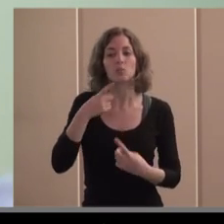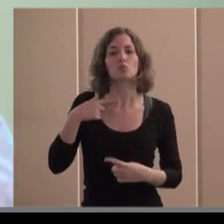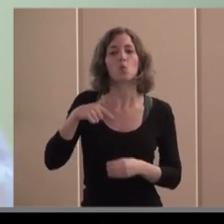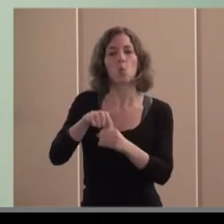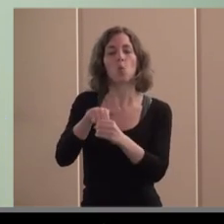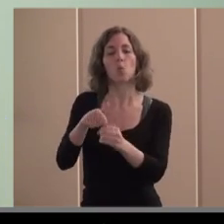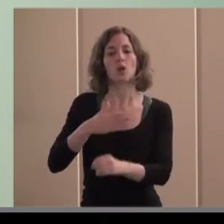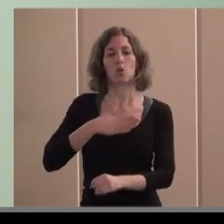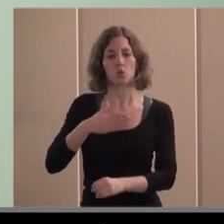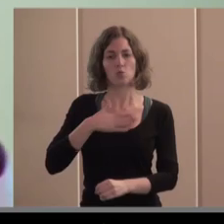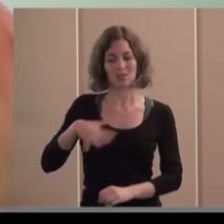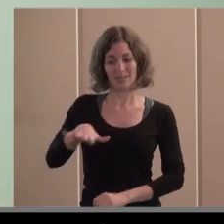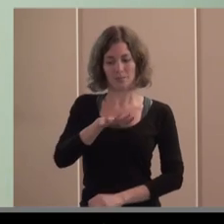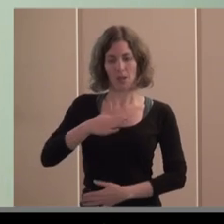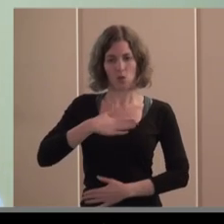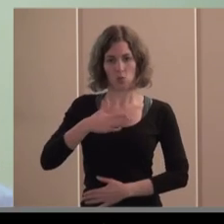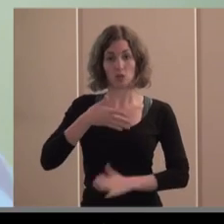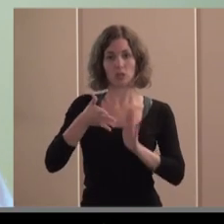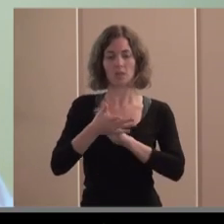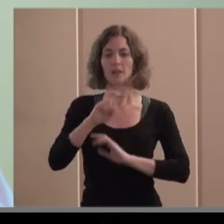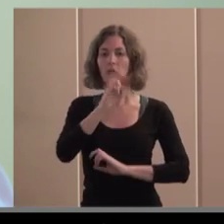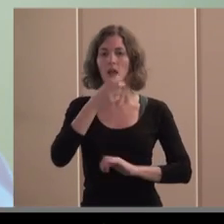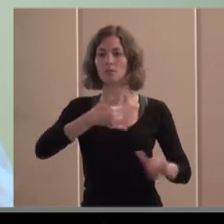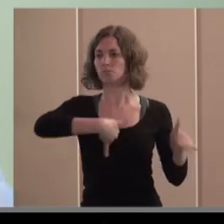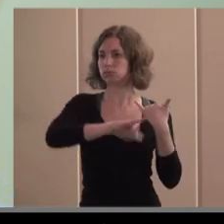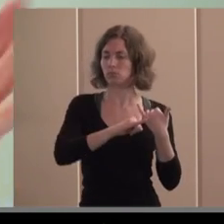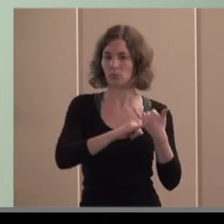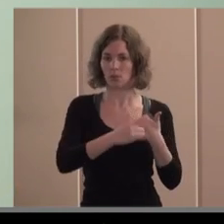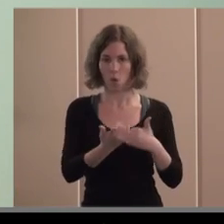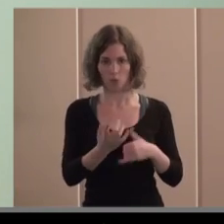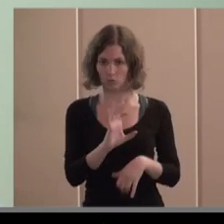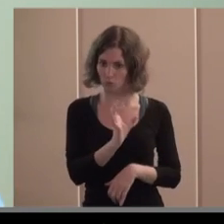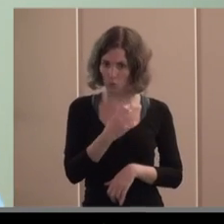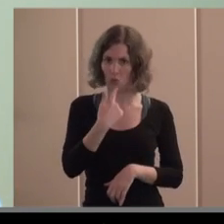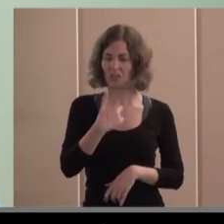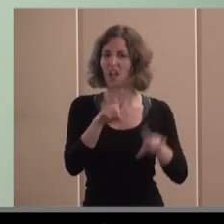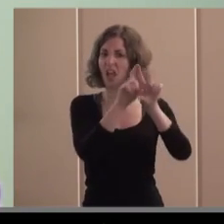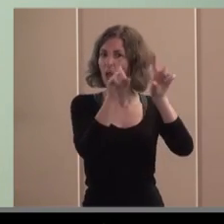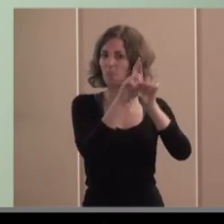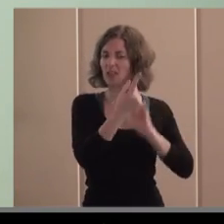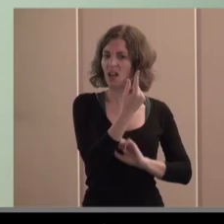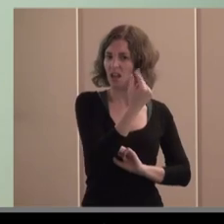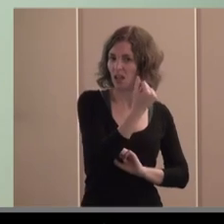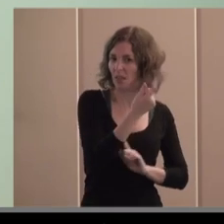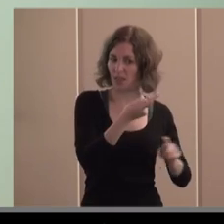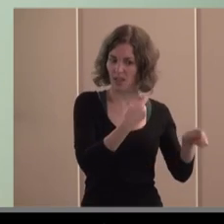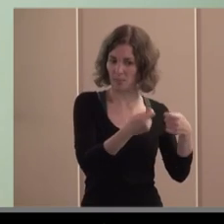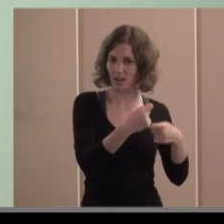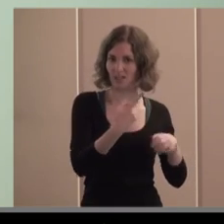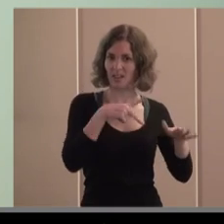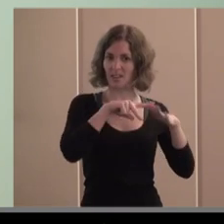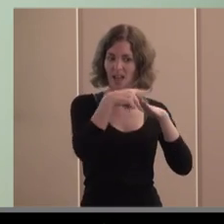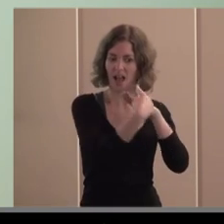no hay que echar a nadie no se trata de decir que la empresa por acciones o mercantil propiamente dicha